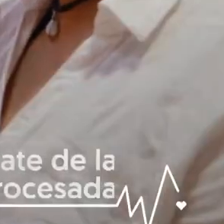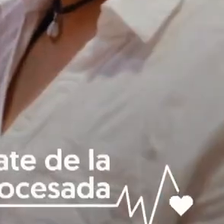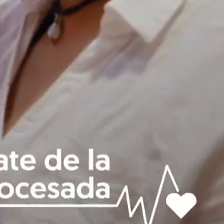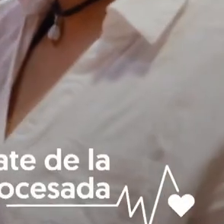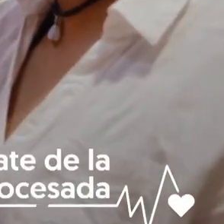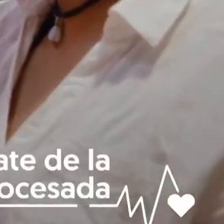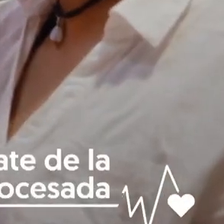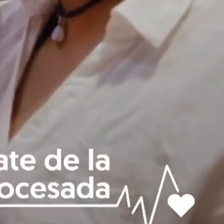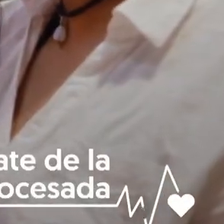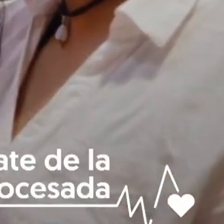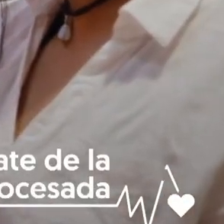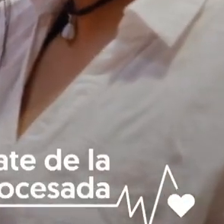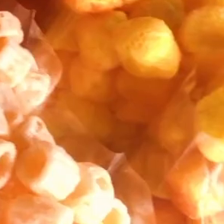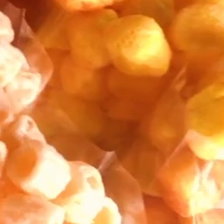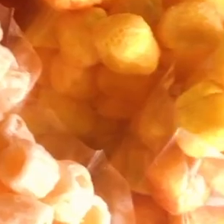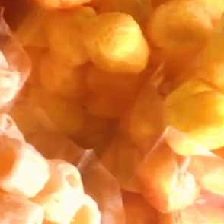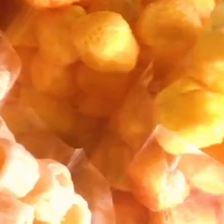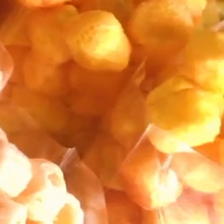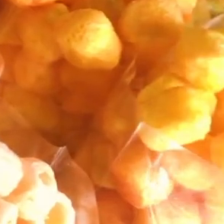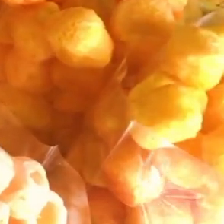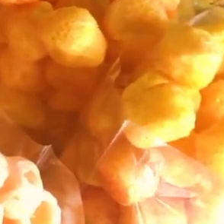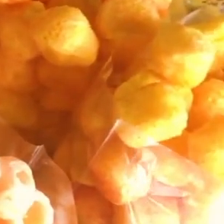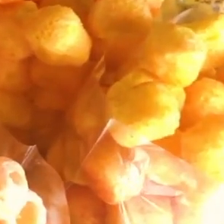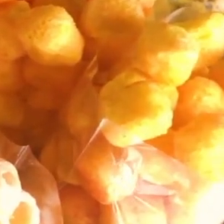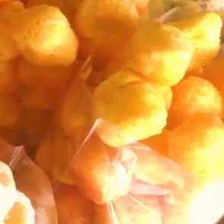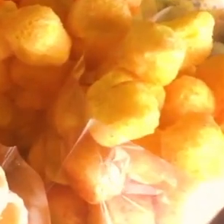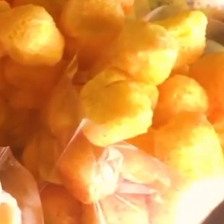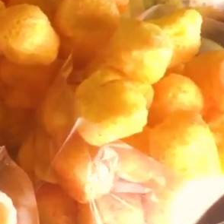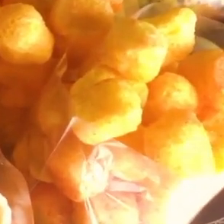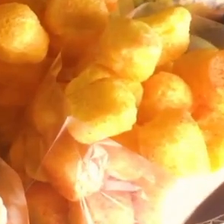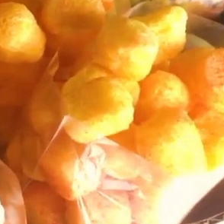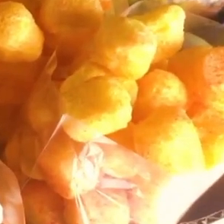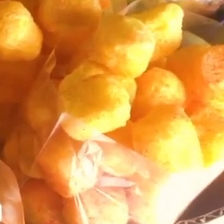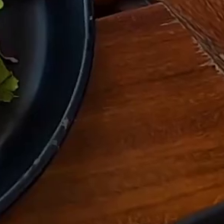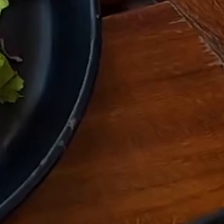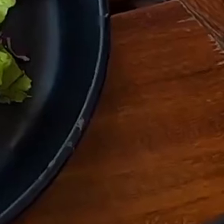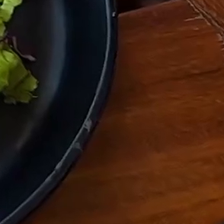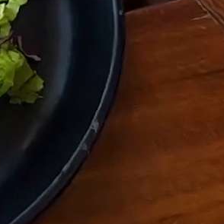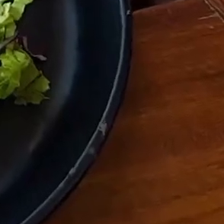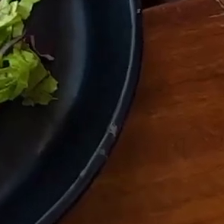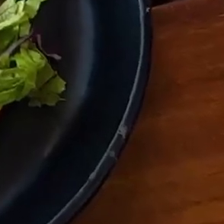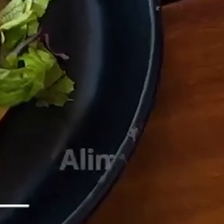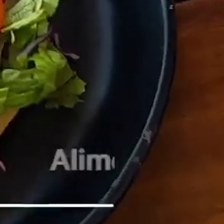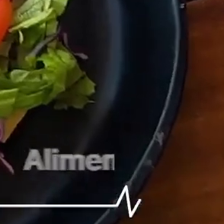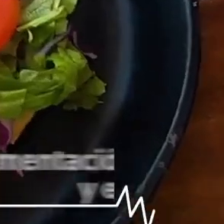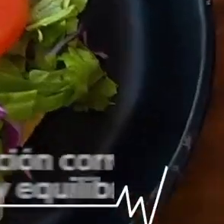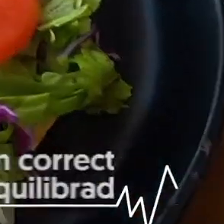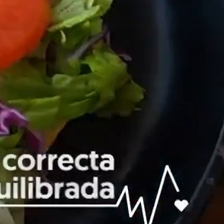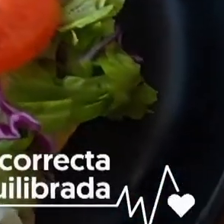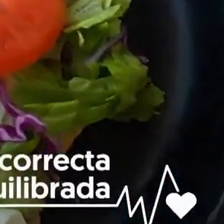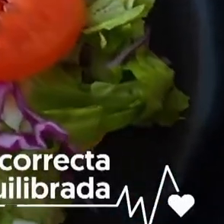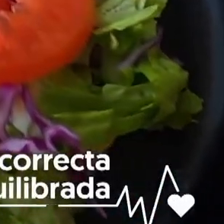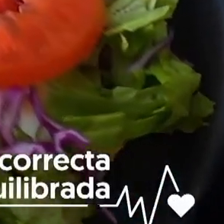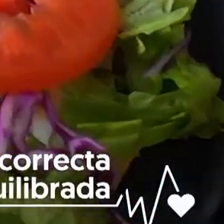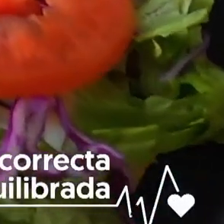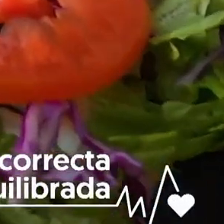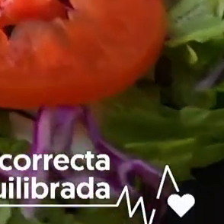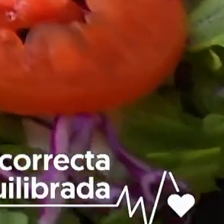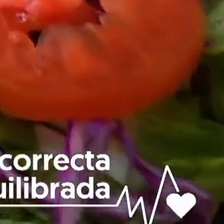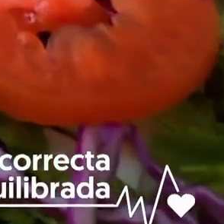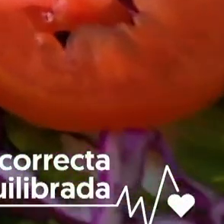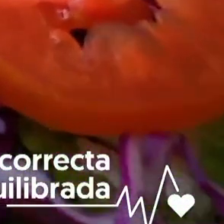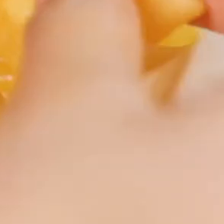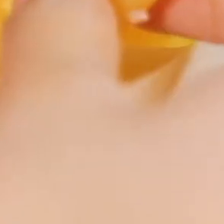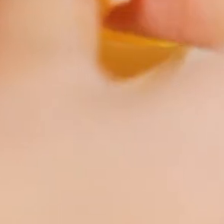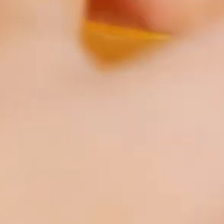aléjate de la comida procesada, llena de grasas y azúcares. Recuerda, la alimentación correcta y